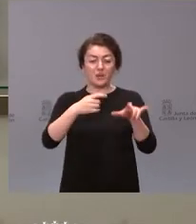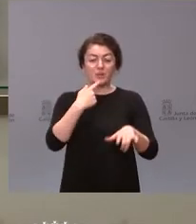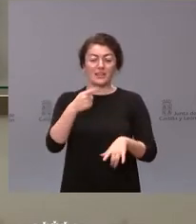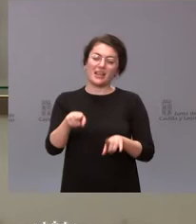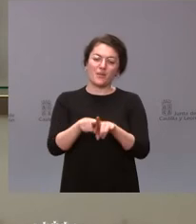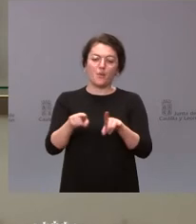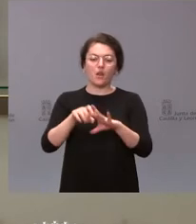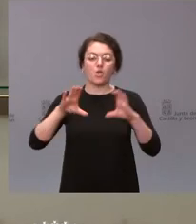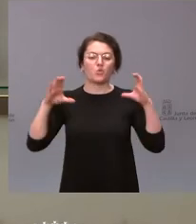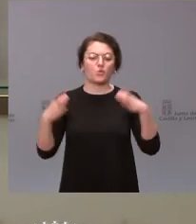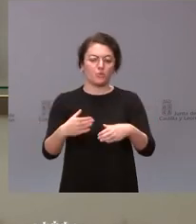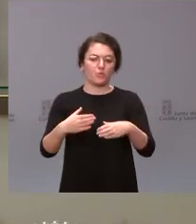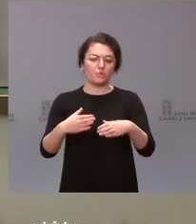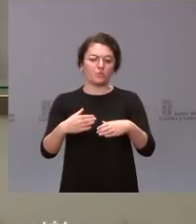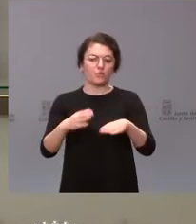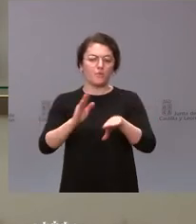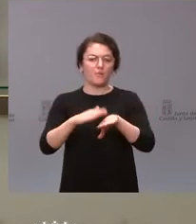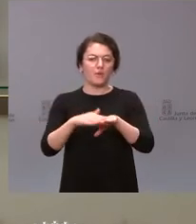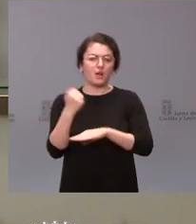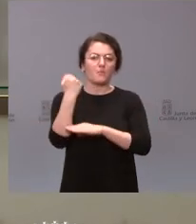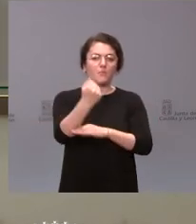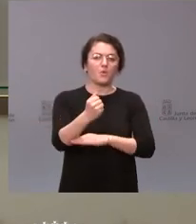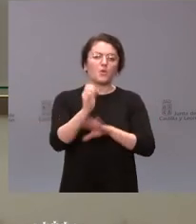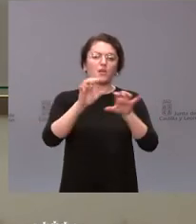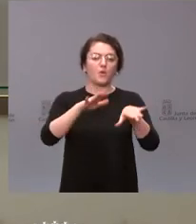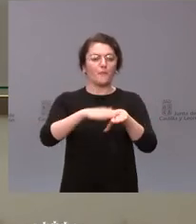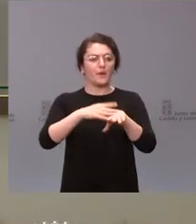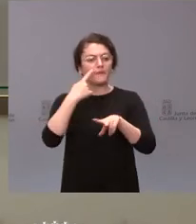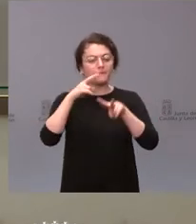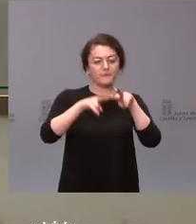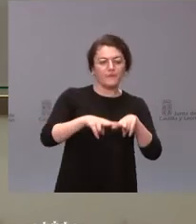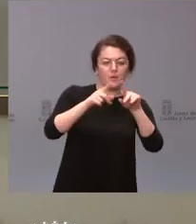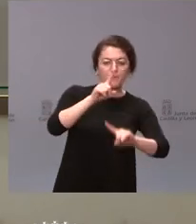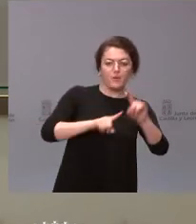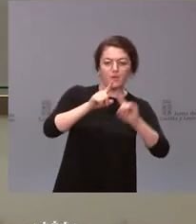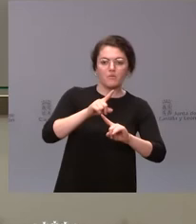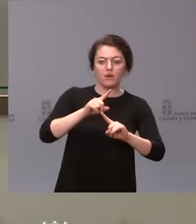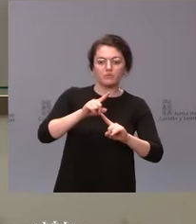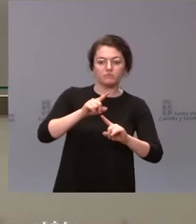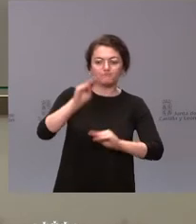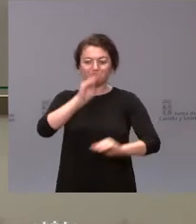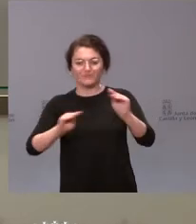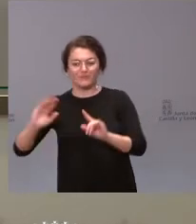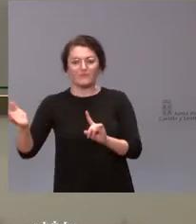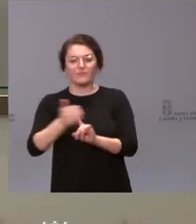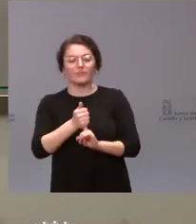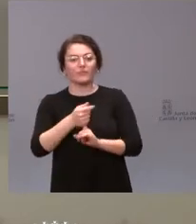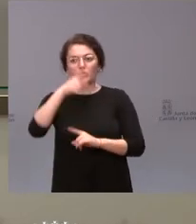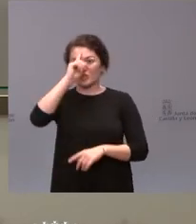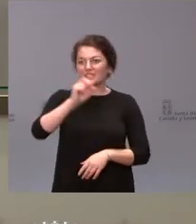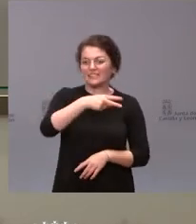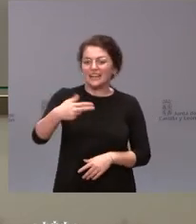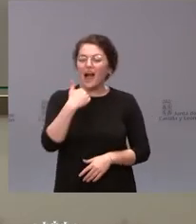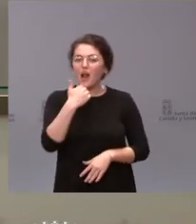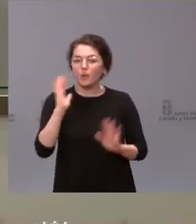para, bueno, analizar algunos de los problemas y buscar soluciones. No sé qué resultado creen que ha dado, qué valoración hacen.